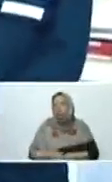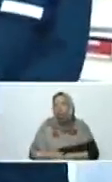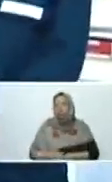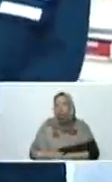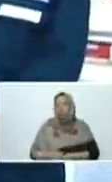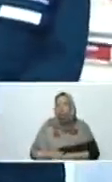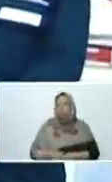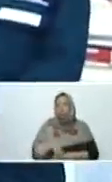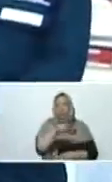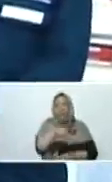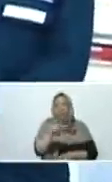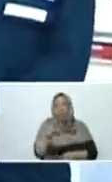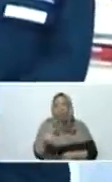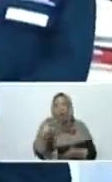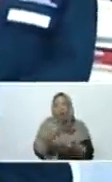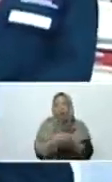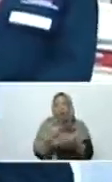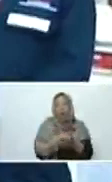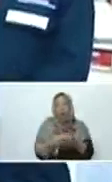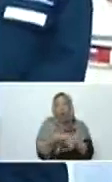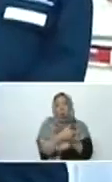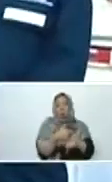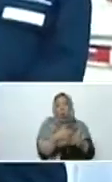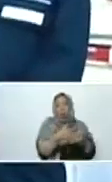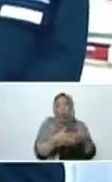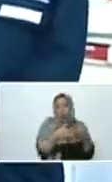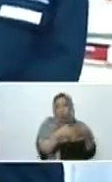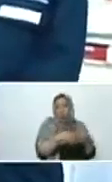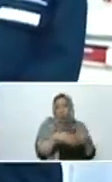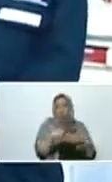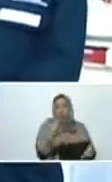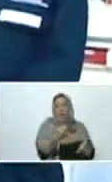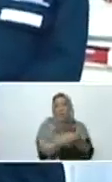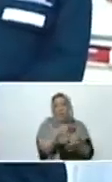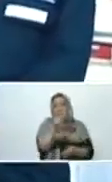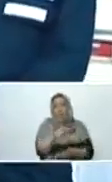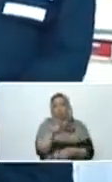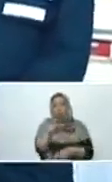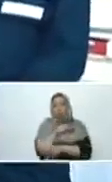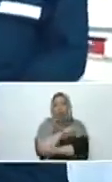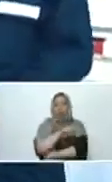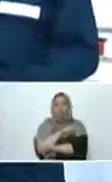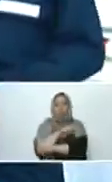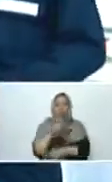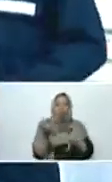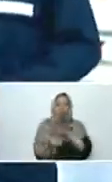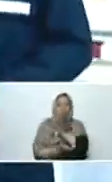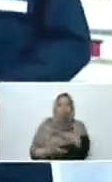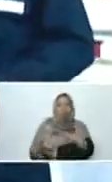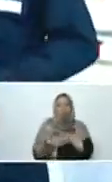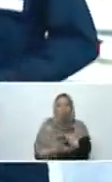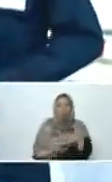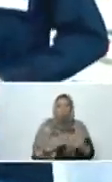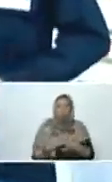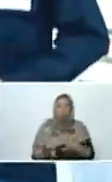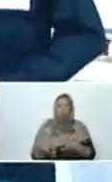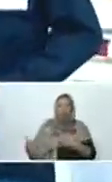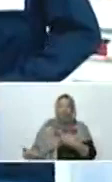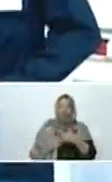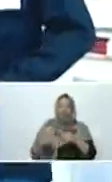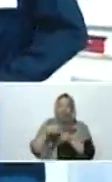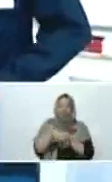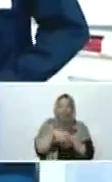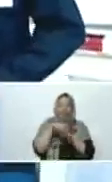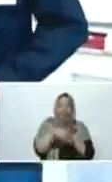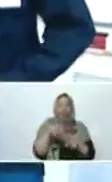mercenarios pagados por el gobierno gringo, imbéciles de primera justicia, que se han dado la tarea de atacar a los